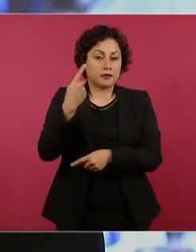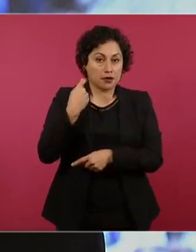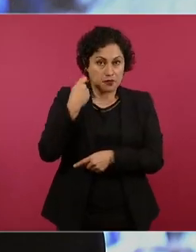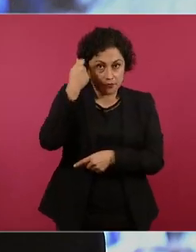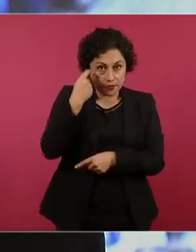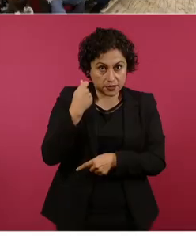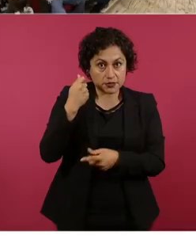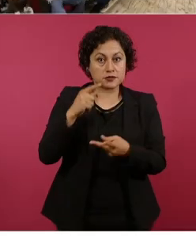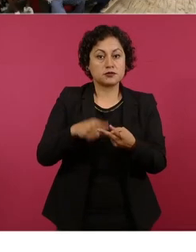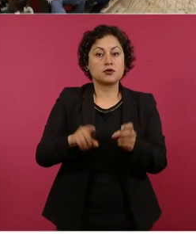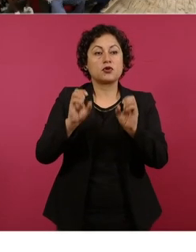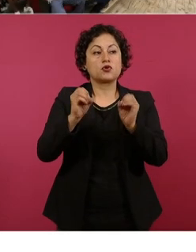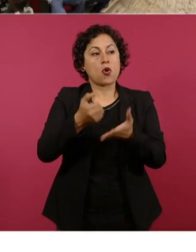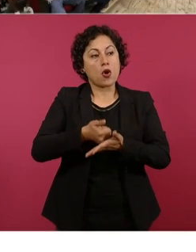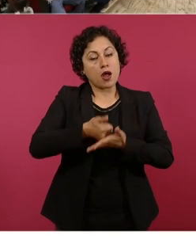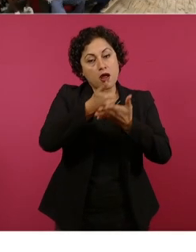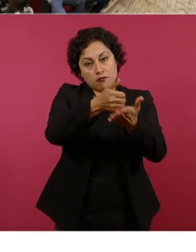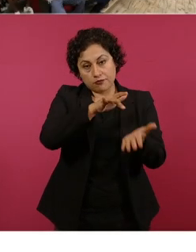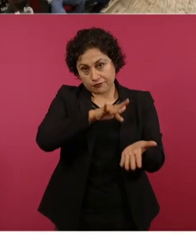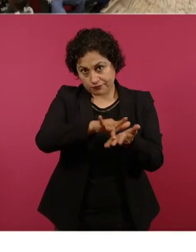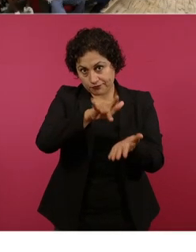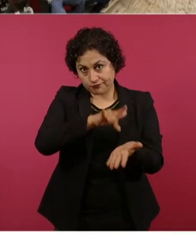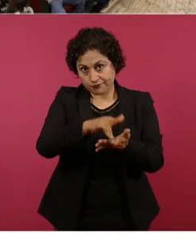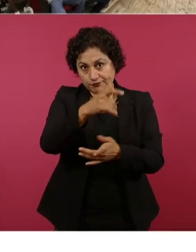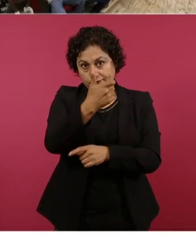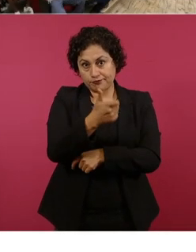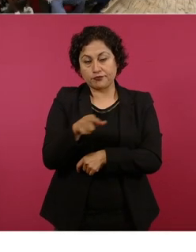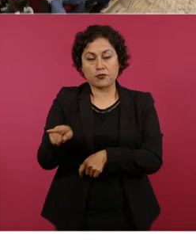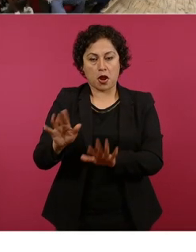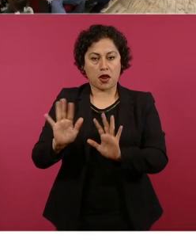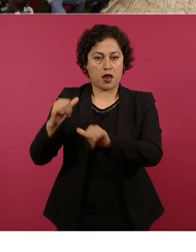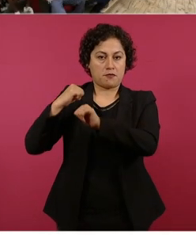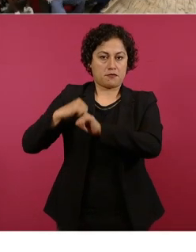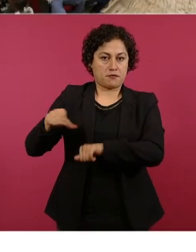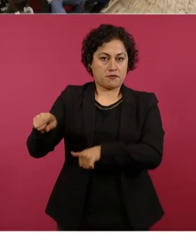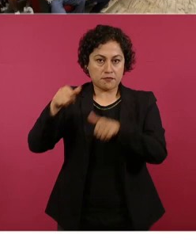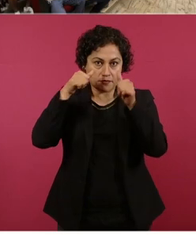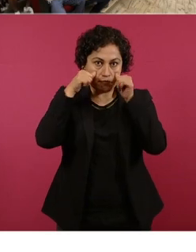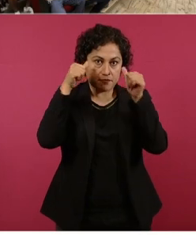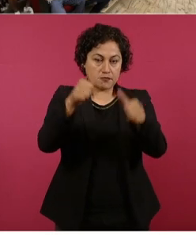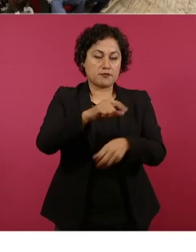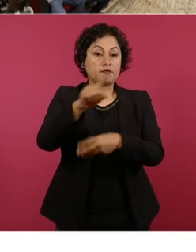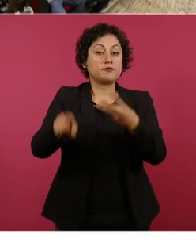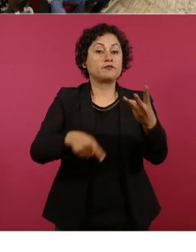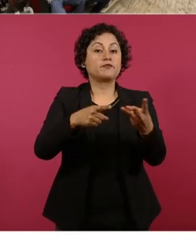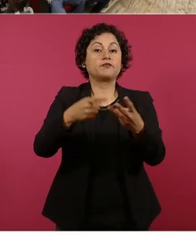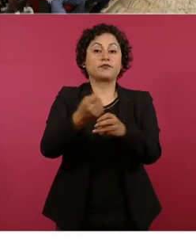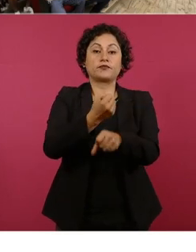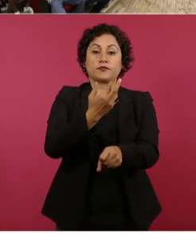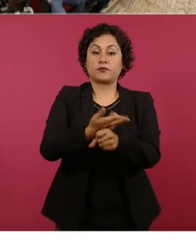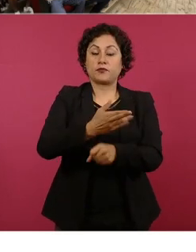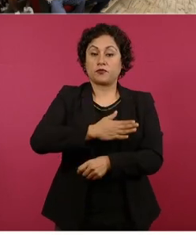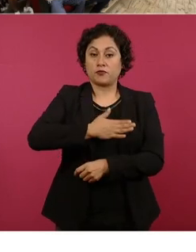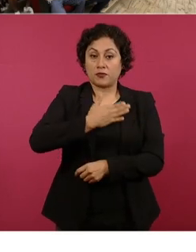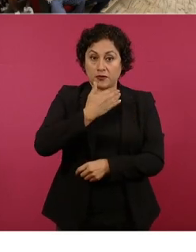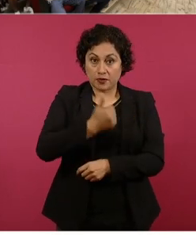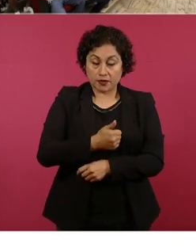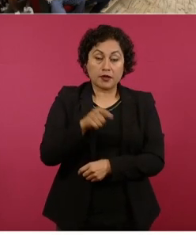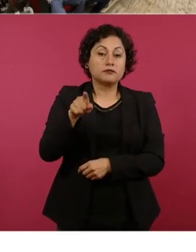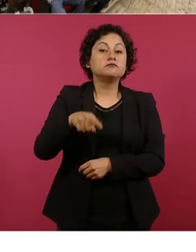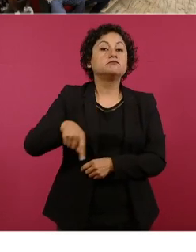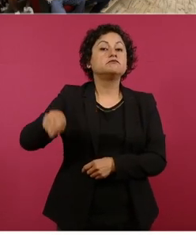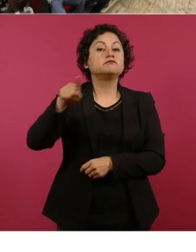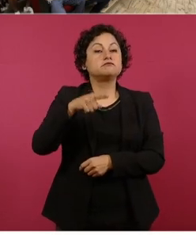indemnizaciones, ya están trabajando en ello. Y desde luego la Secretaría de Bienestar está atendiendo y va a